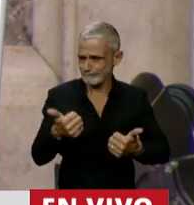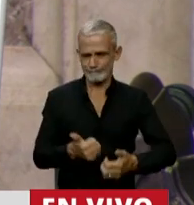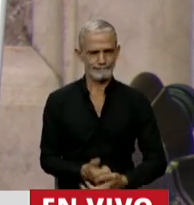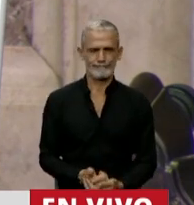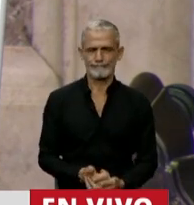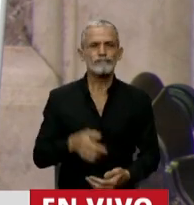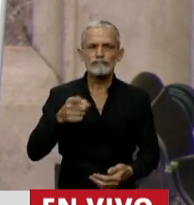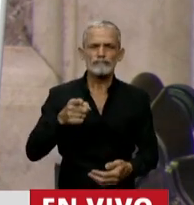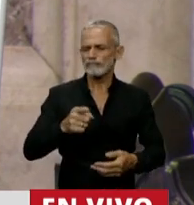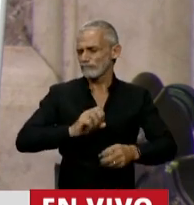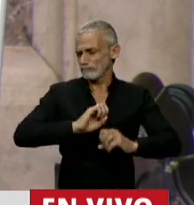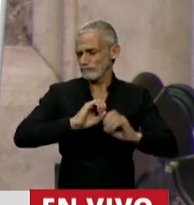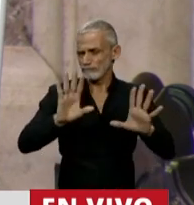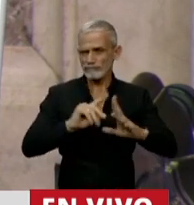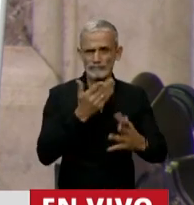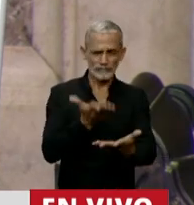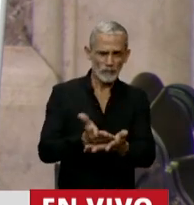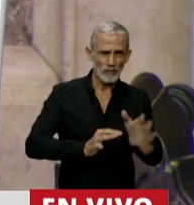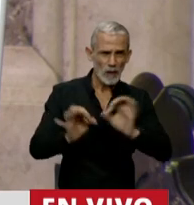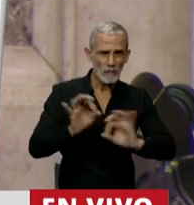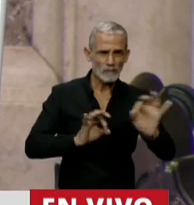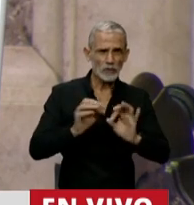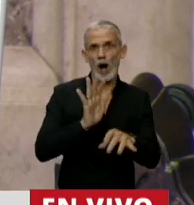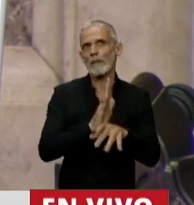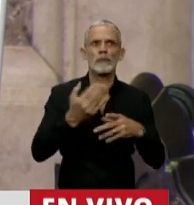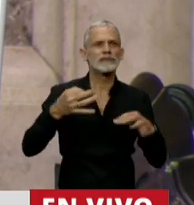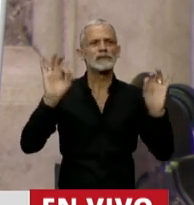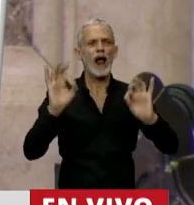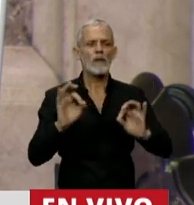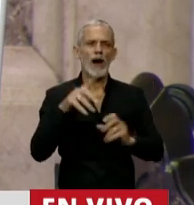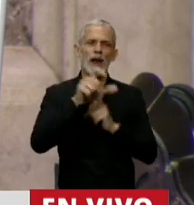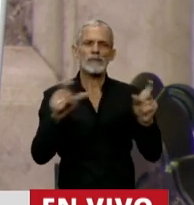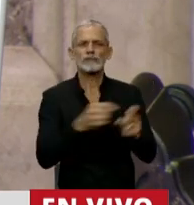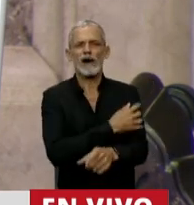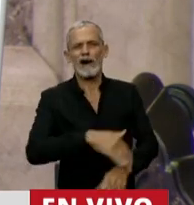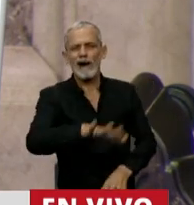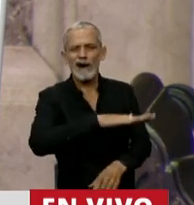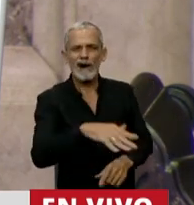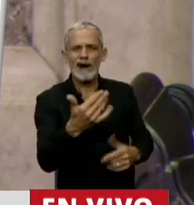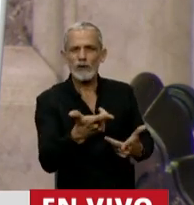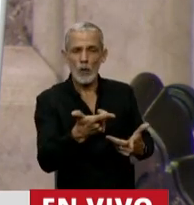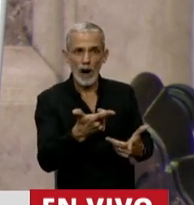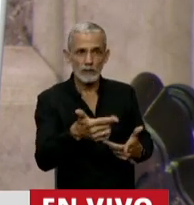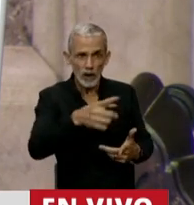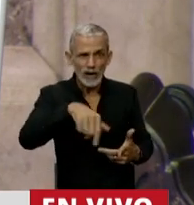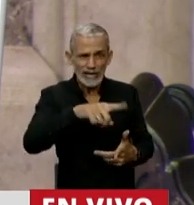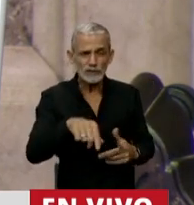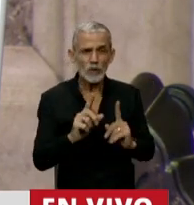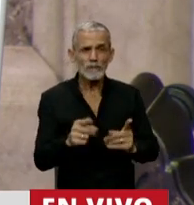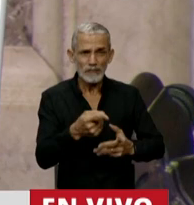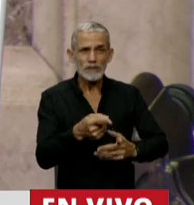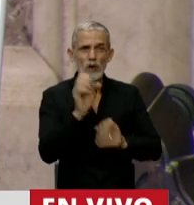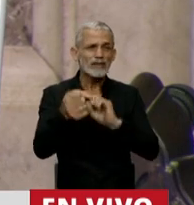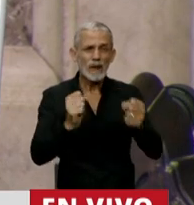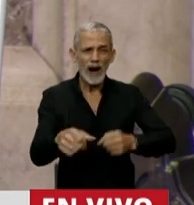Es siniestro presentar este proyecto como salvador de los que menos tienen, cuando ellos, señor Presidente,